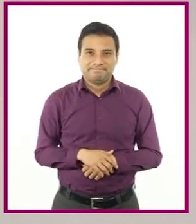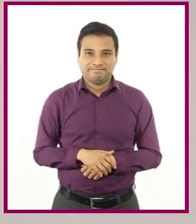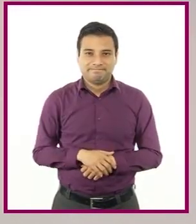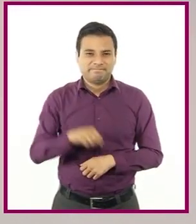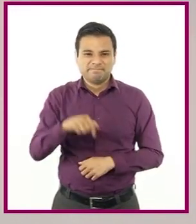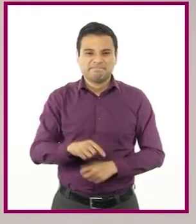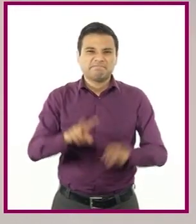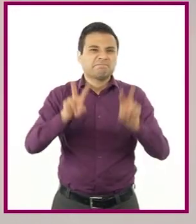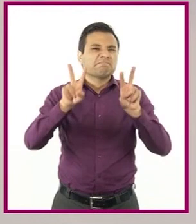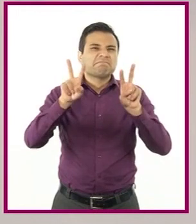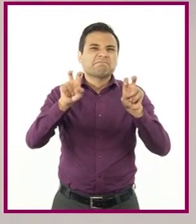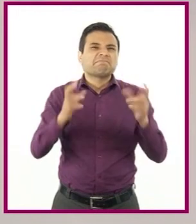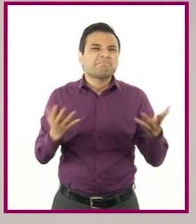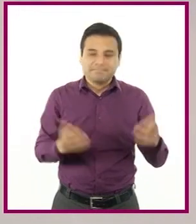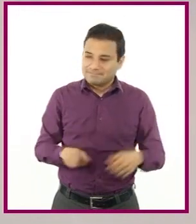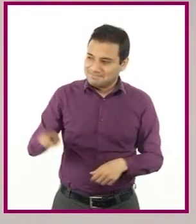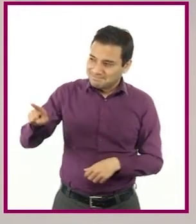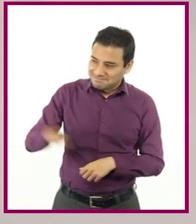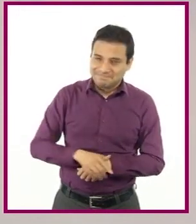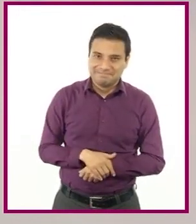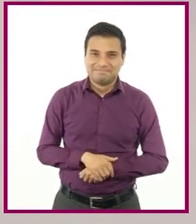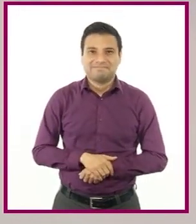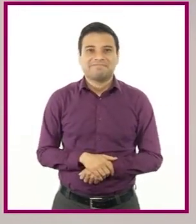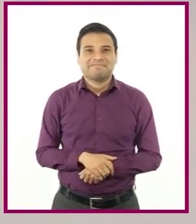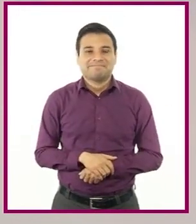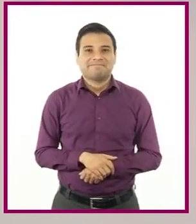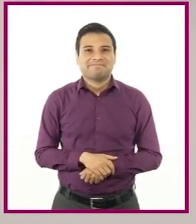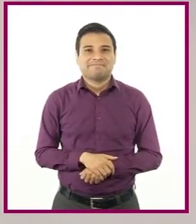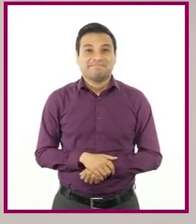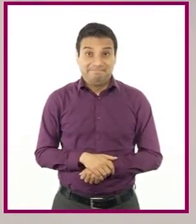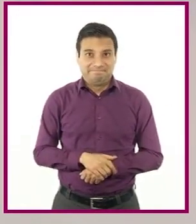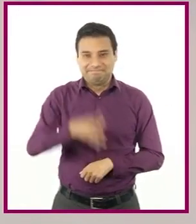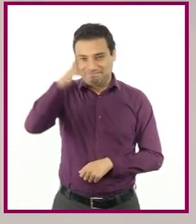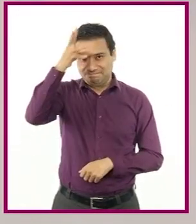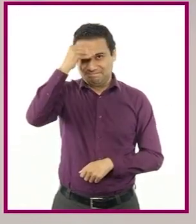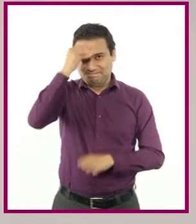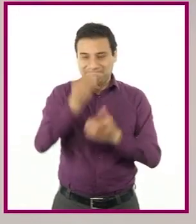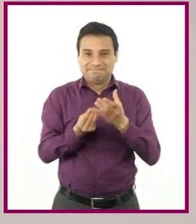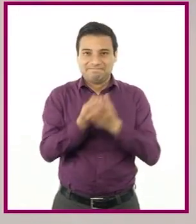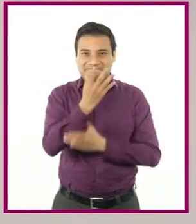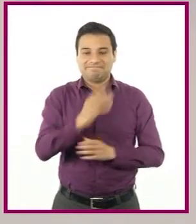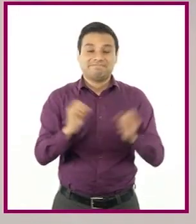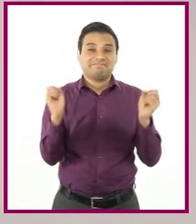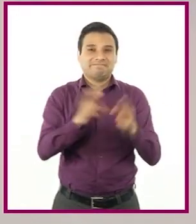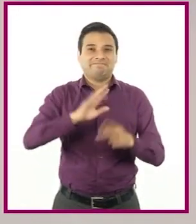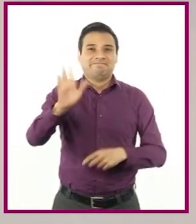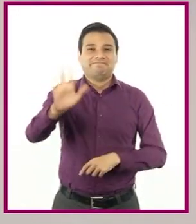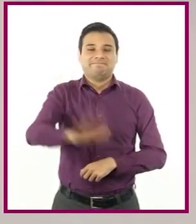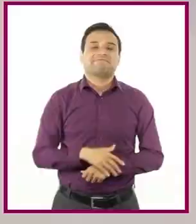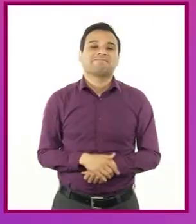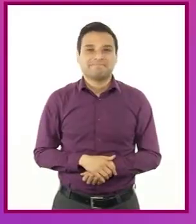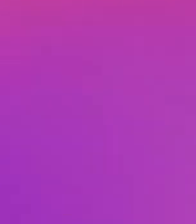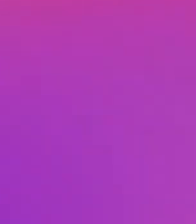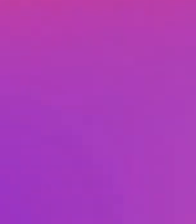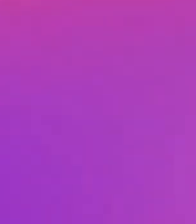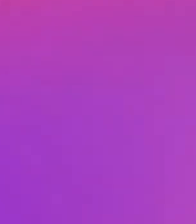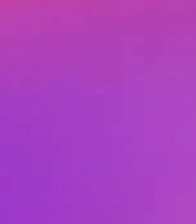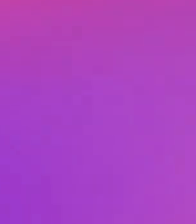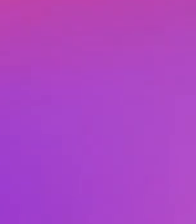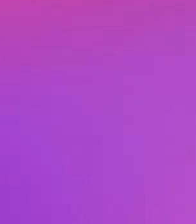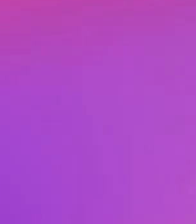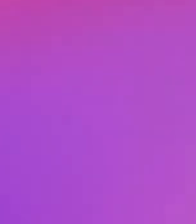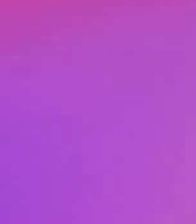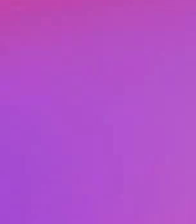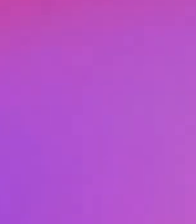compartido sobre el punto en el reglamento. Hemos aprendido algo nuevo juntos. ¡Hasta la próxima! Si